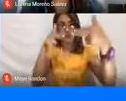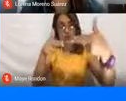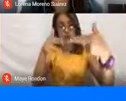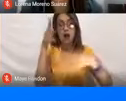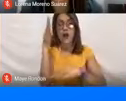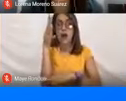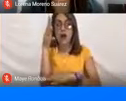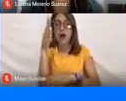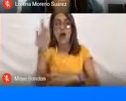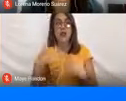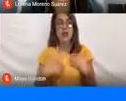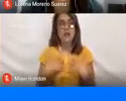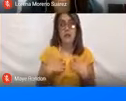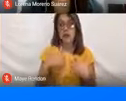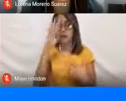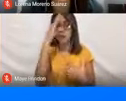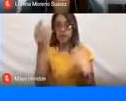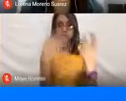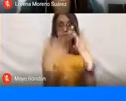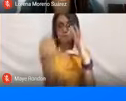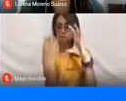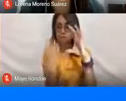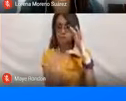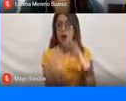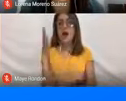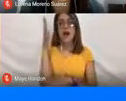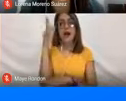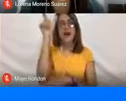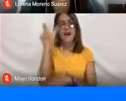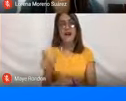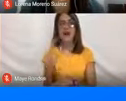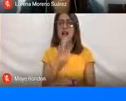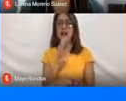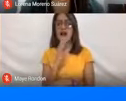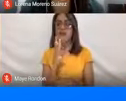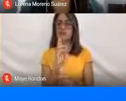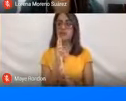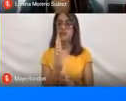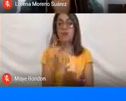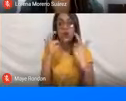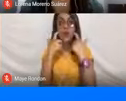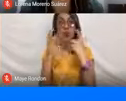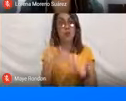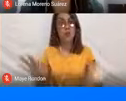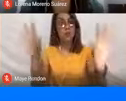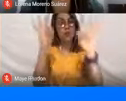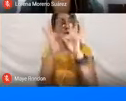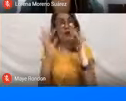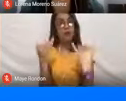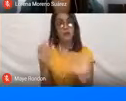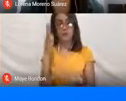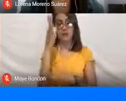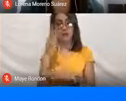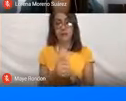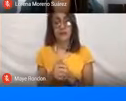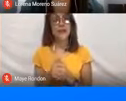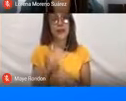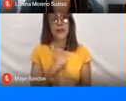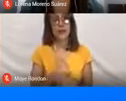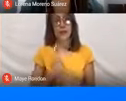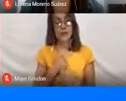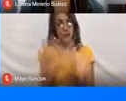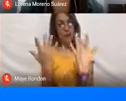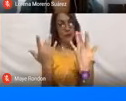de acuerdo con las inquietudes recibidas, la conferencista responderá preguntas relevantes de la temática desarrollada. Así que, por favor,